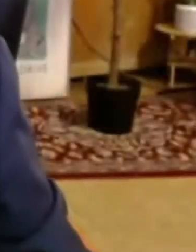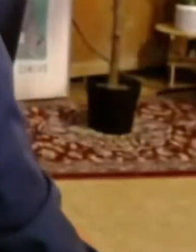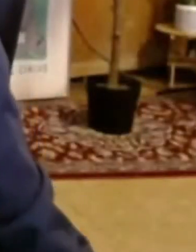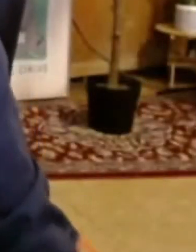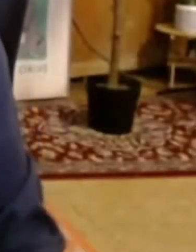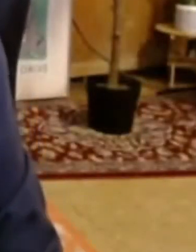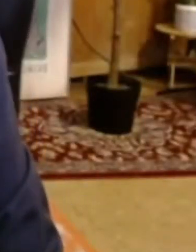Bueno, pues así que... Gracias.